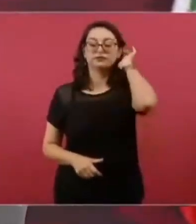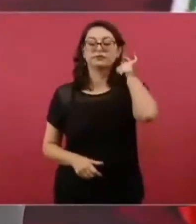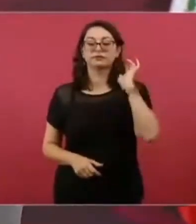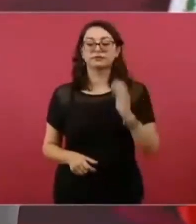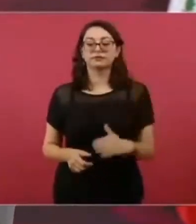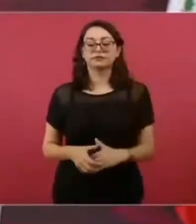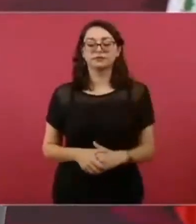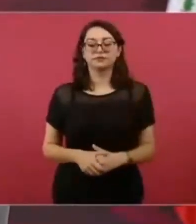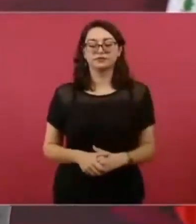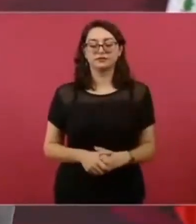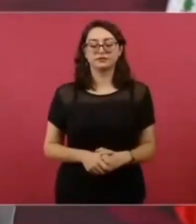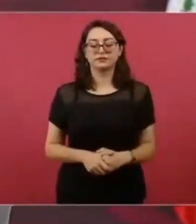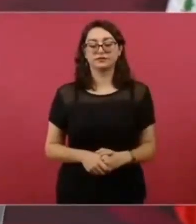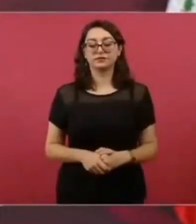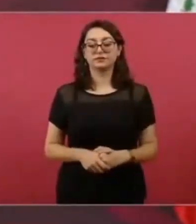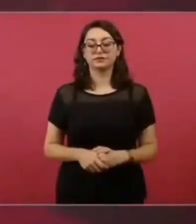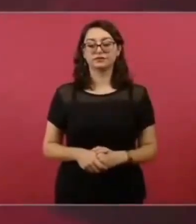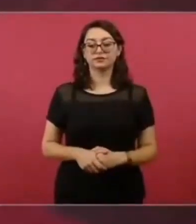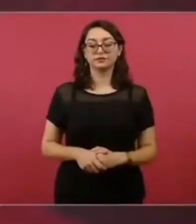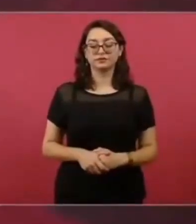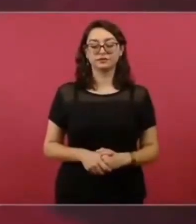de un gerente.